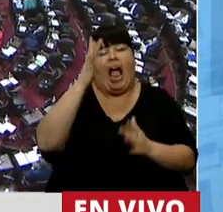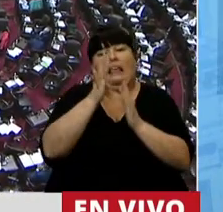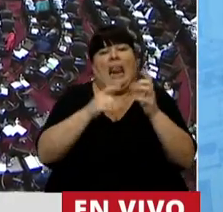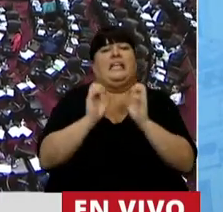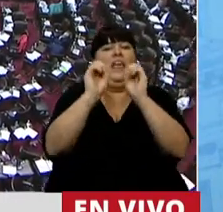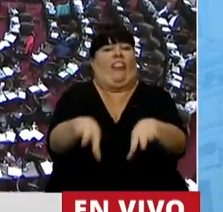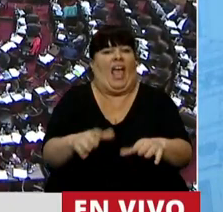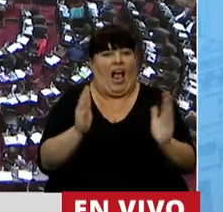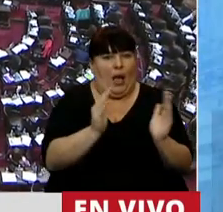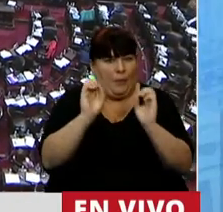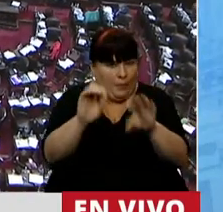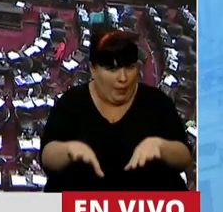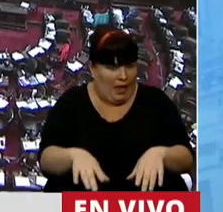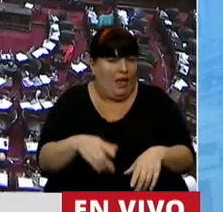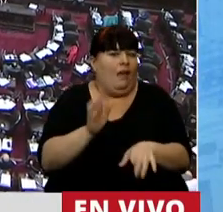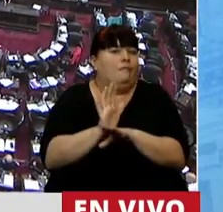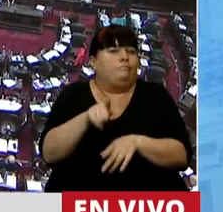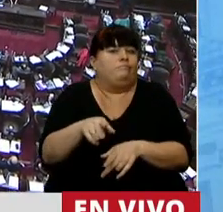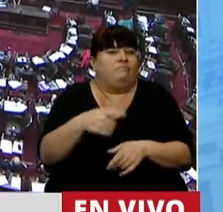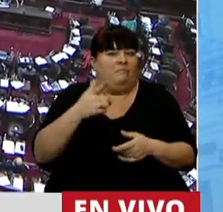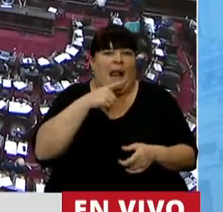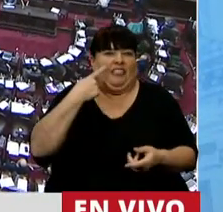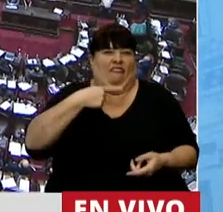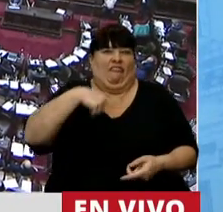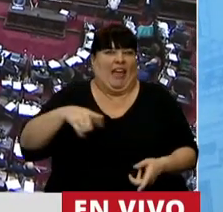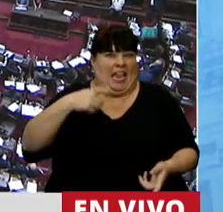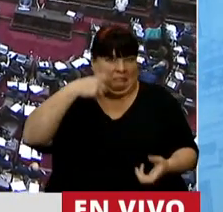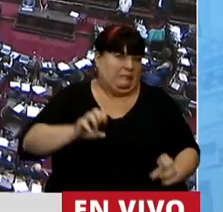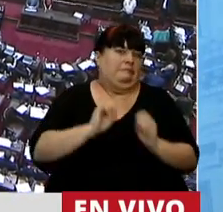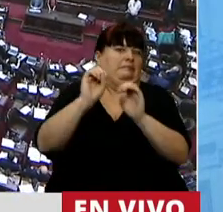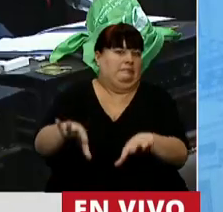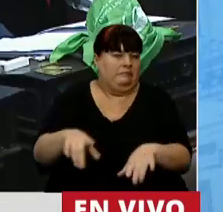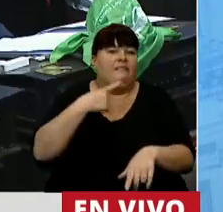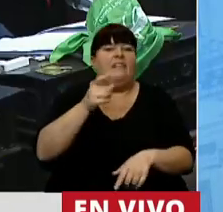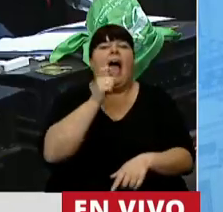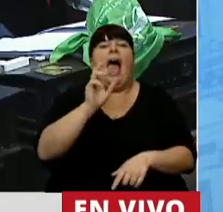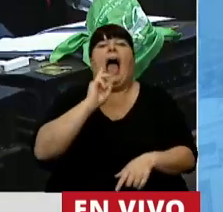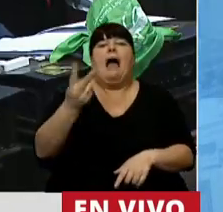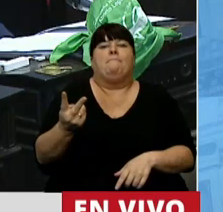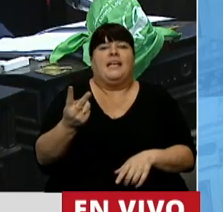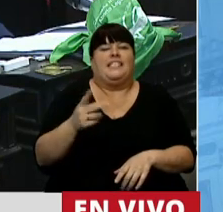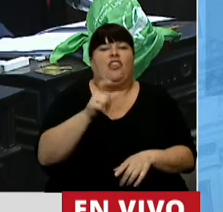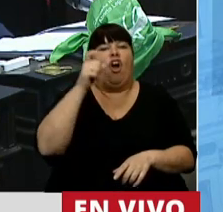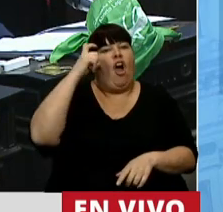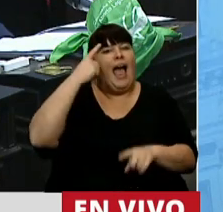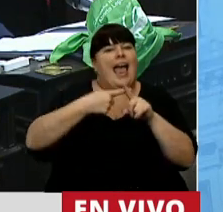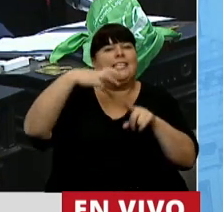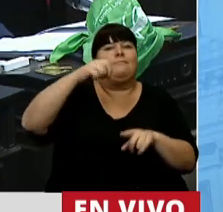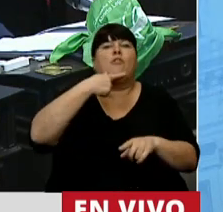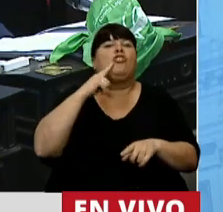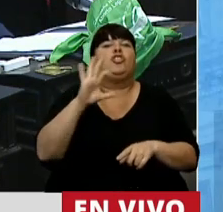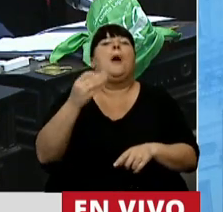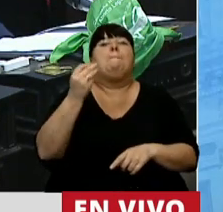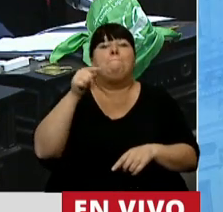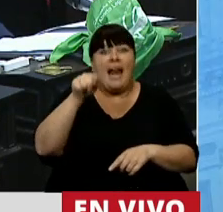institución religiosa, perpetuando su deshonra, adjudicándole el apellido expósito, para